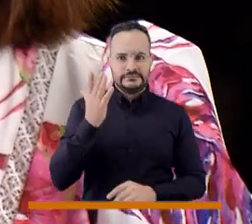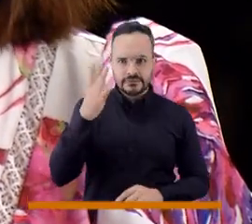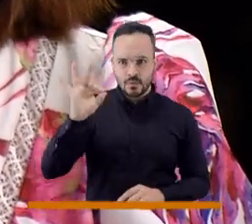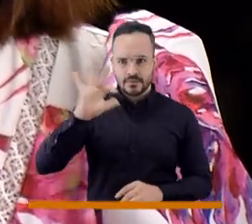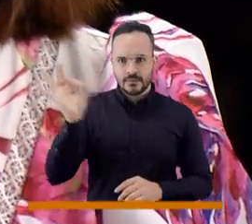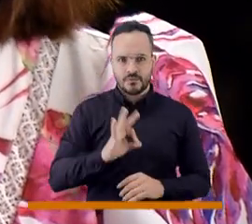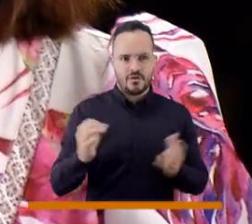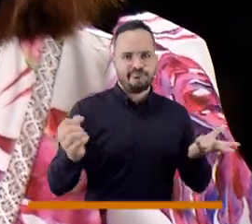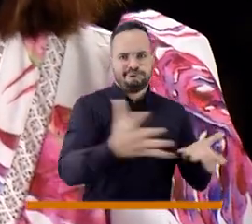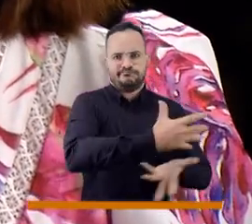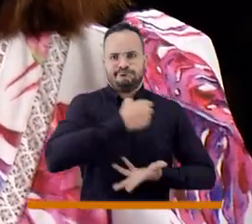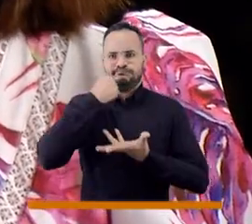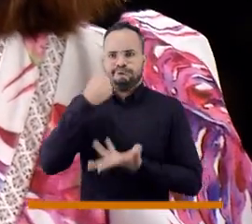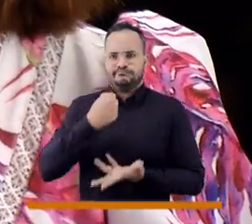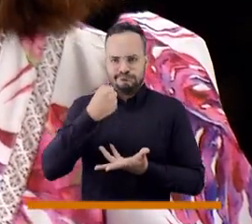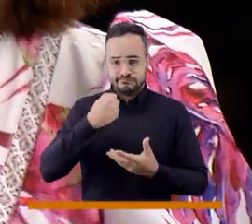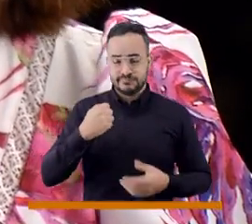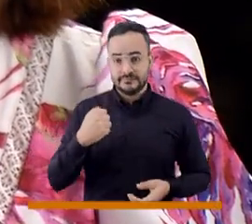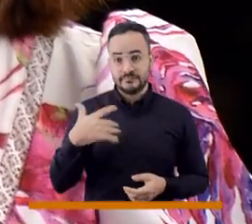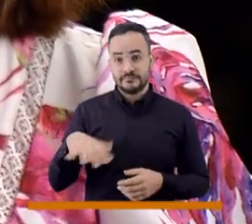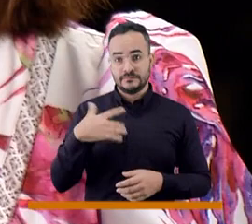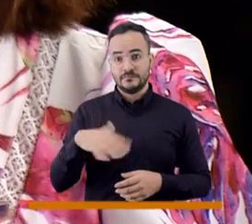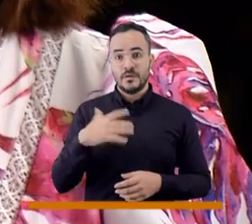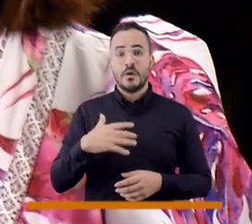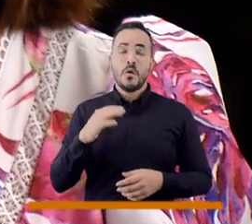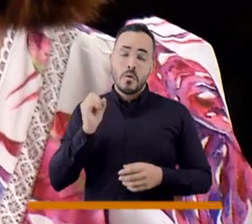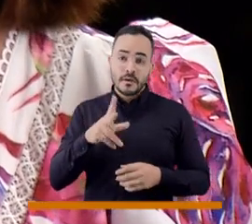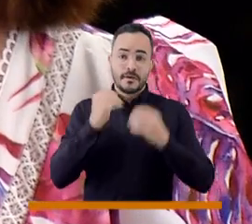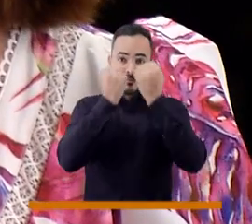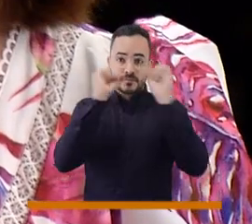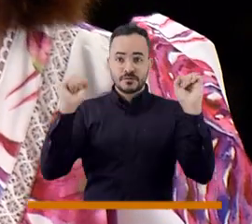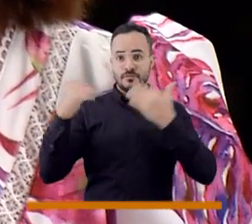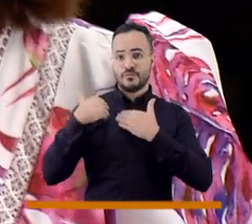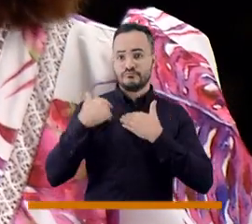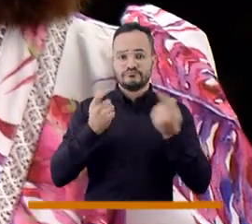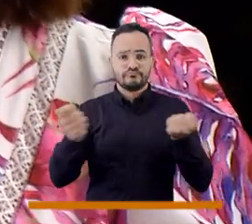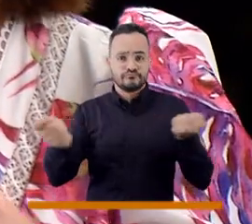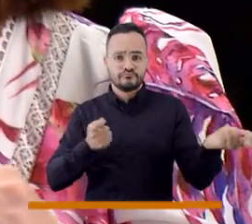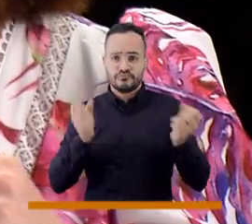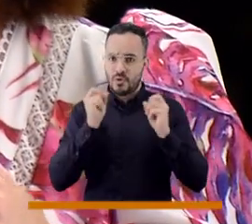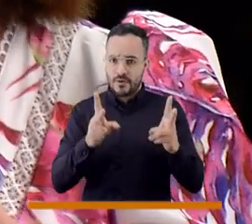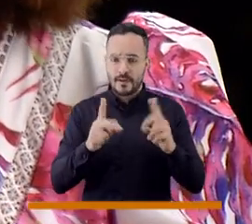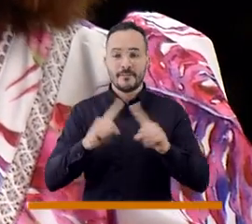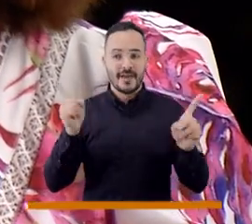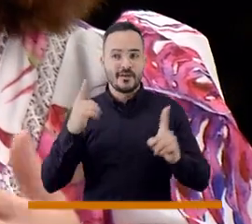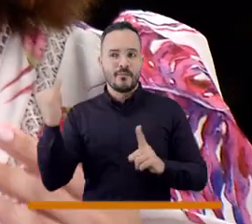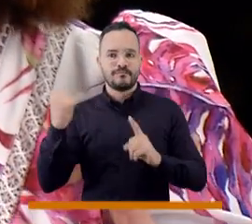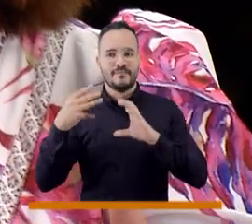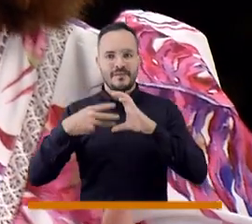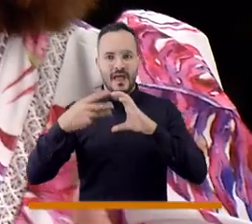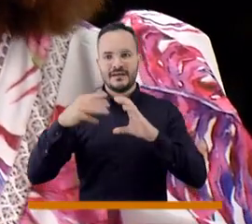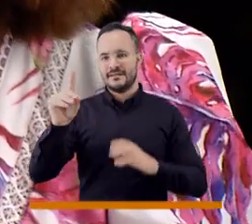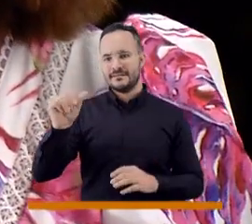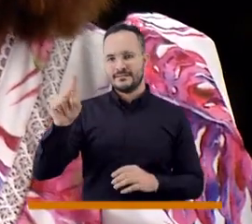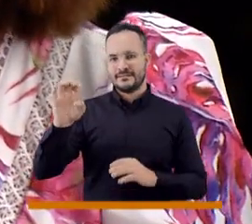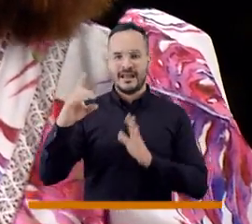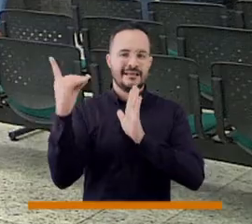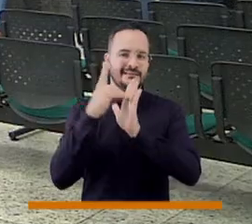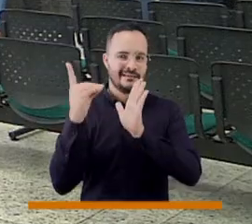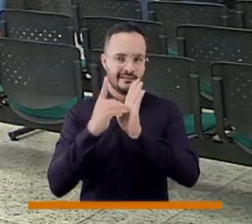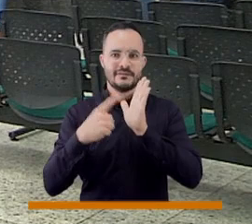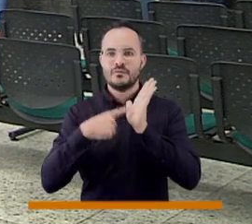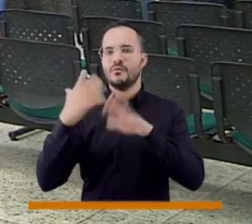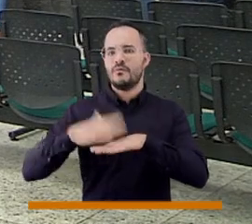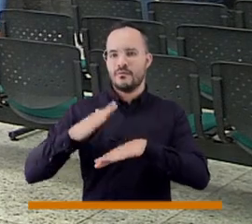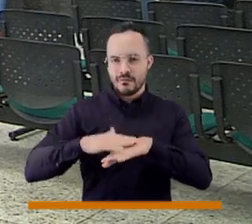nacional, si bien cada uno de los municipios la regula, está también regulada por un decreto del DANE,